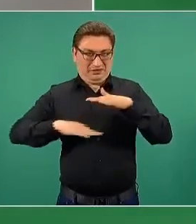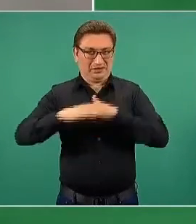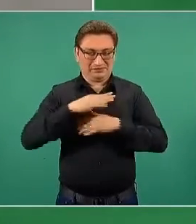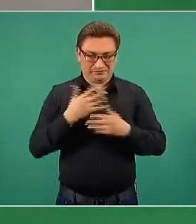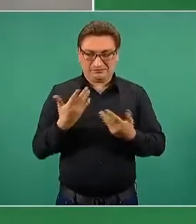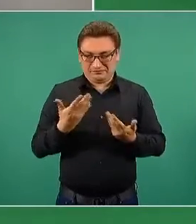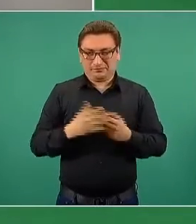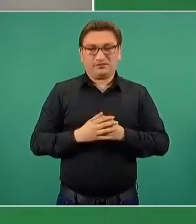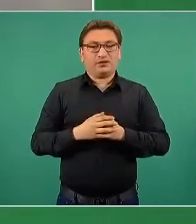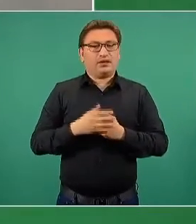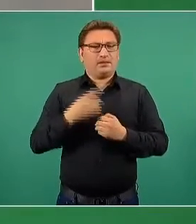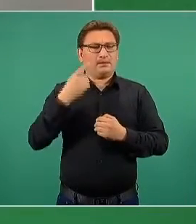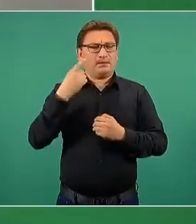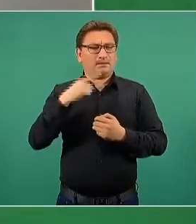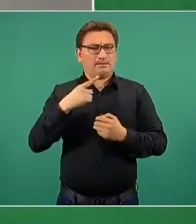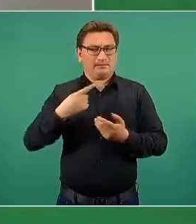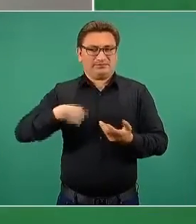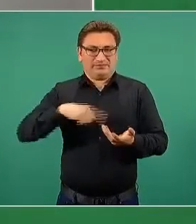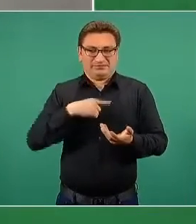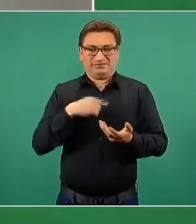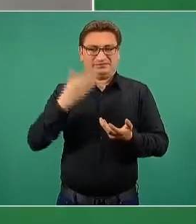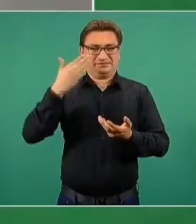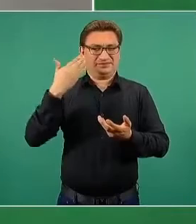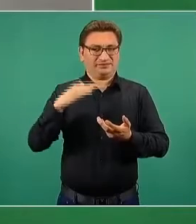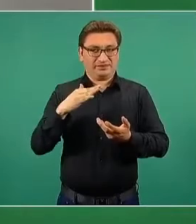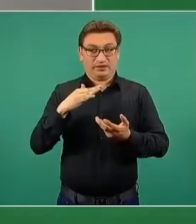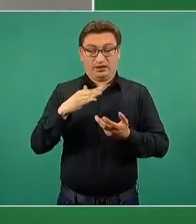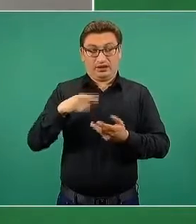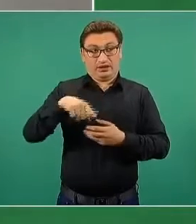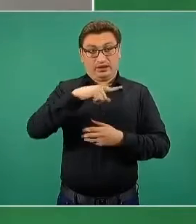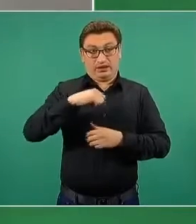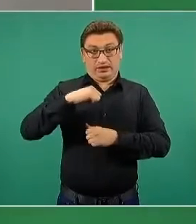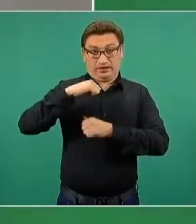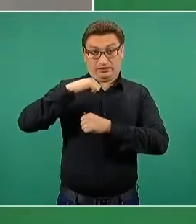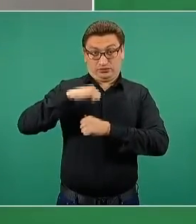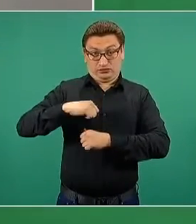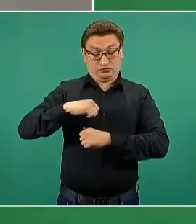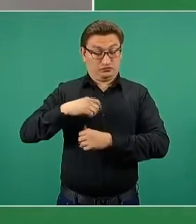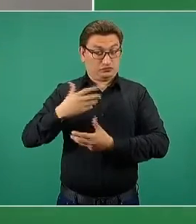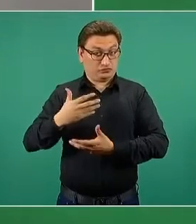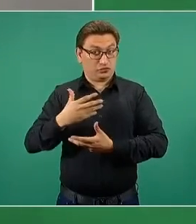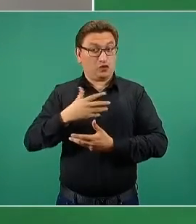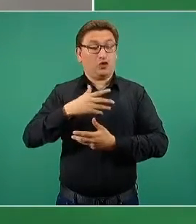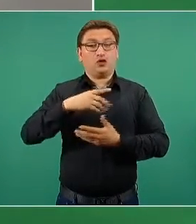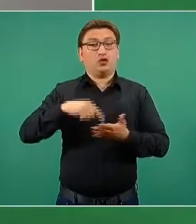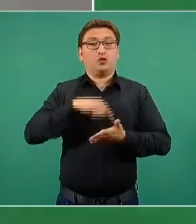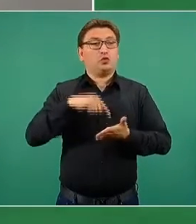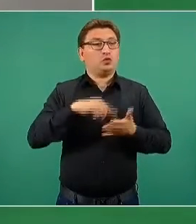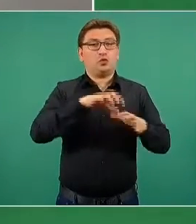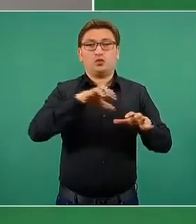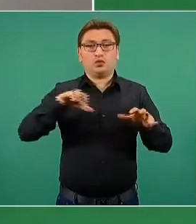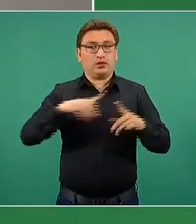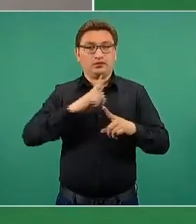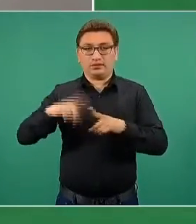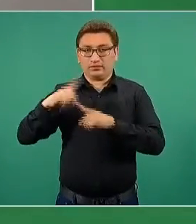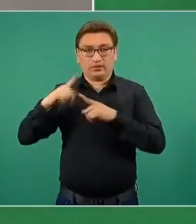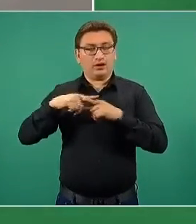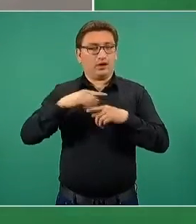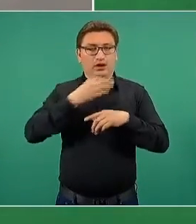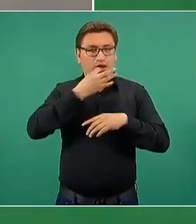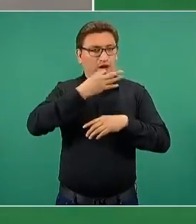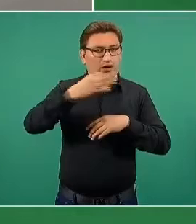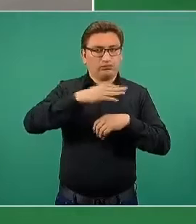a lo que las autoridades locales de salud también vayan